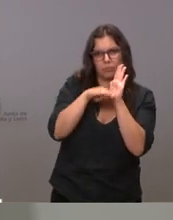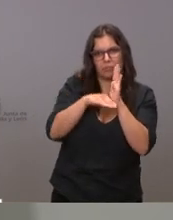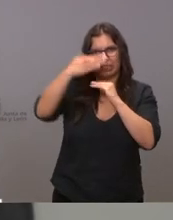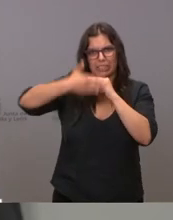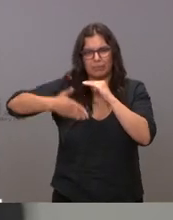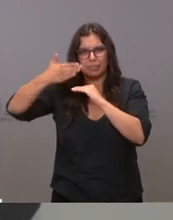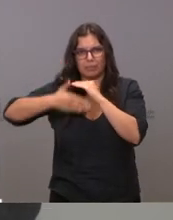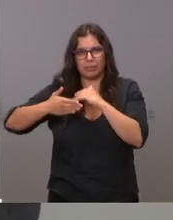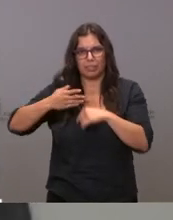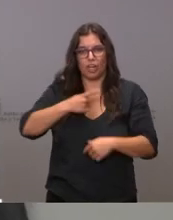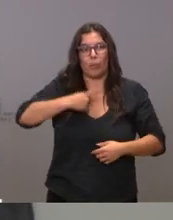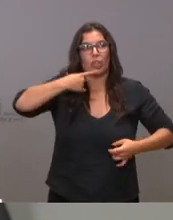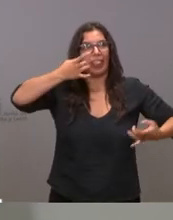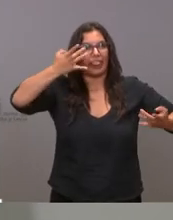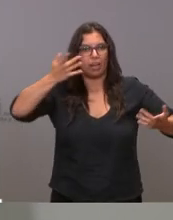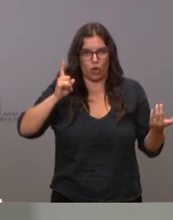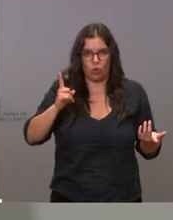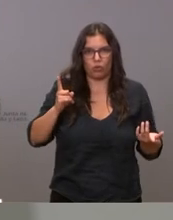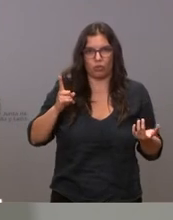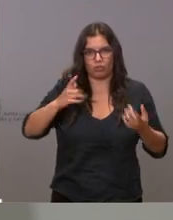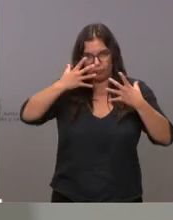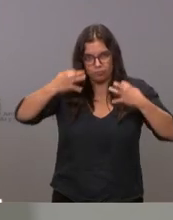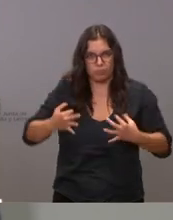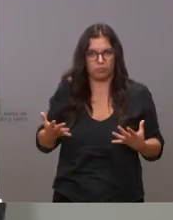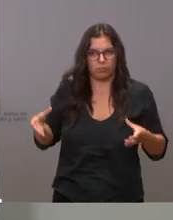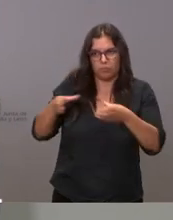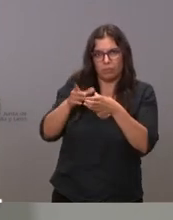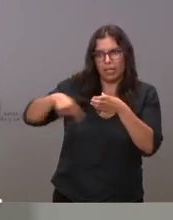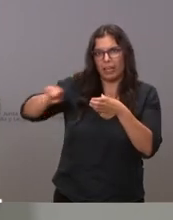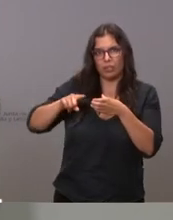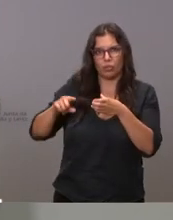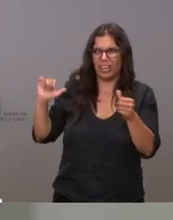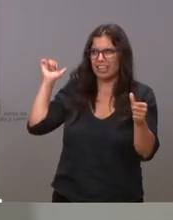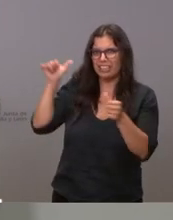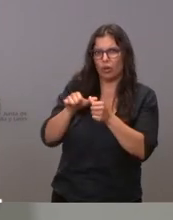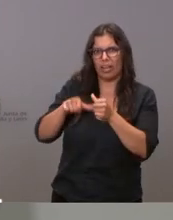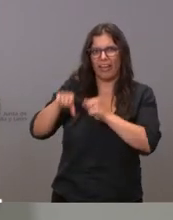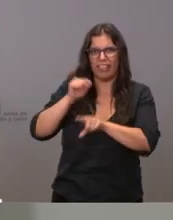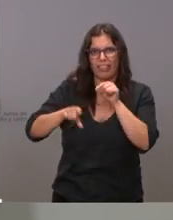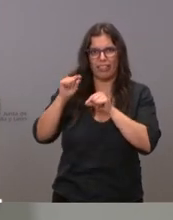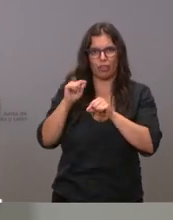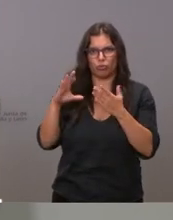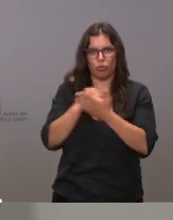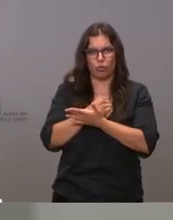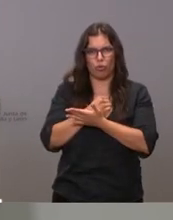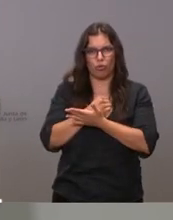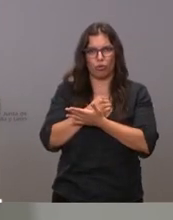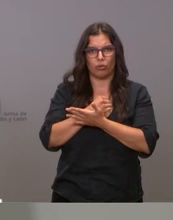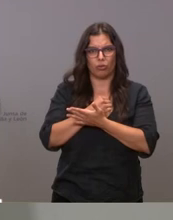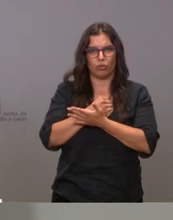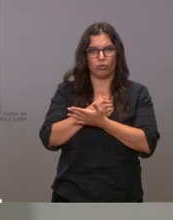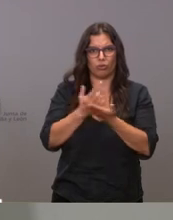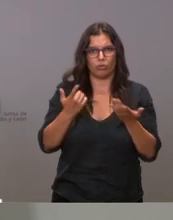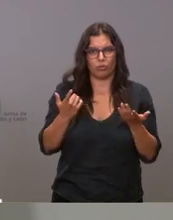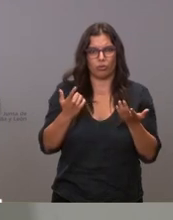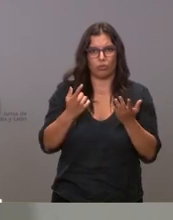y esa comisión de no sé qué son quienes han venido decidiendo cómo se elaboraban